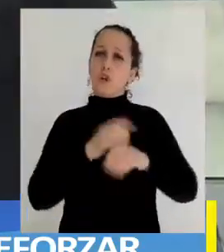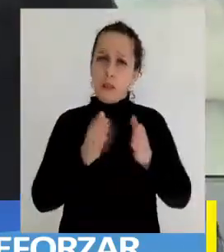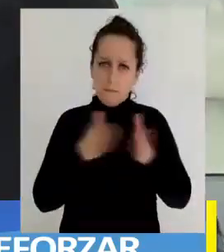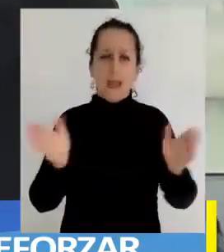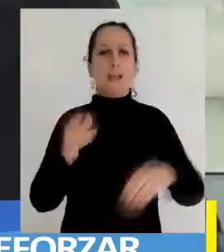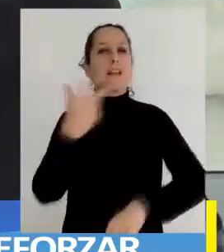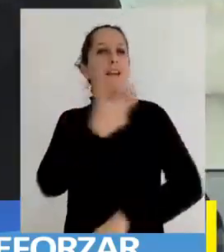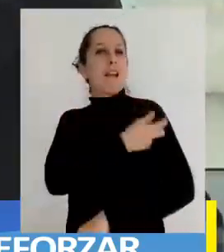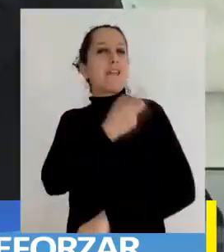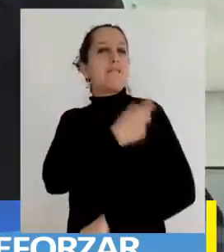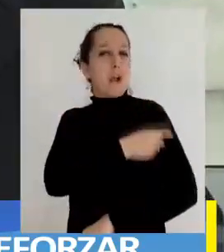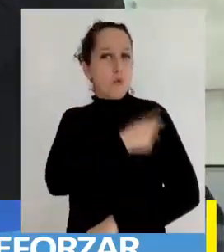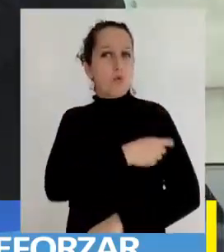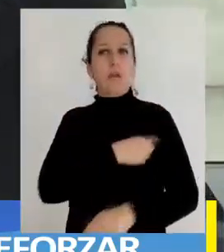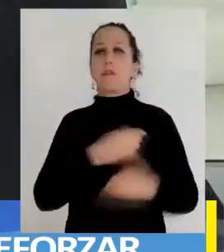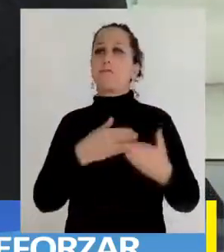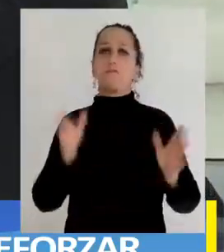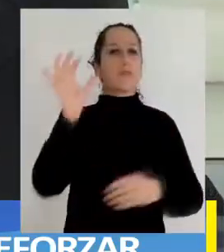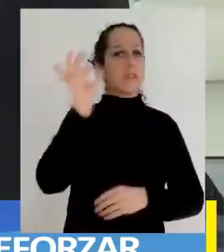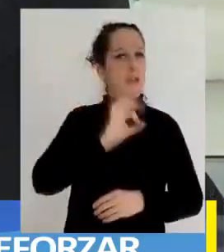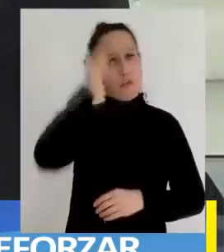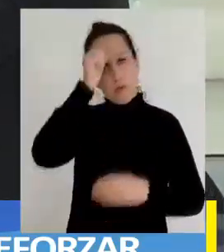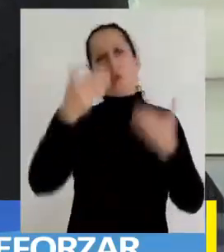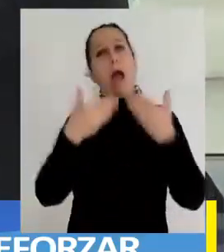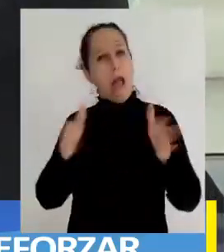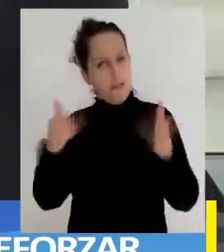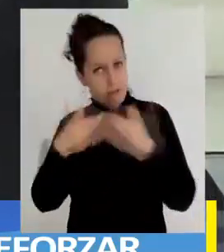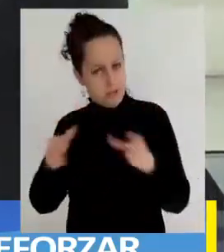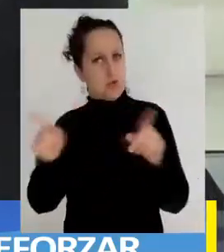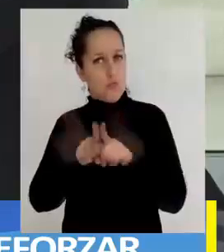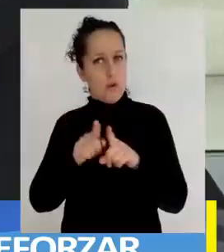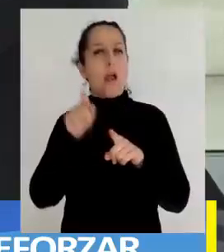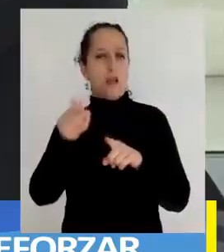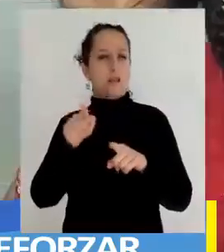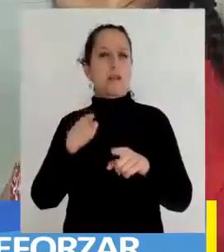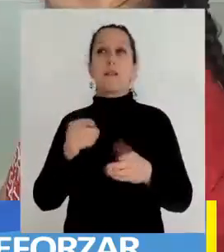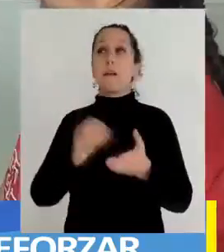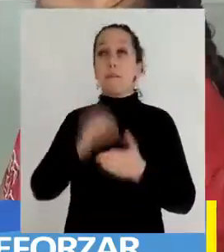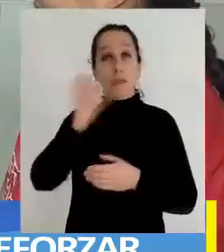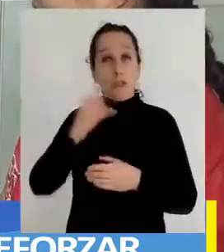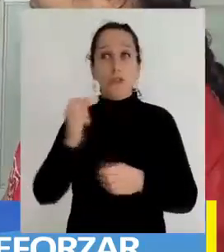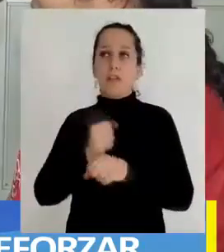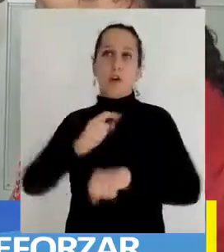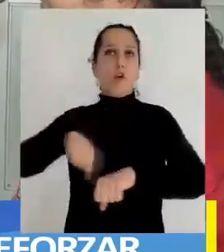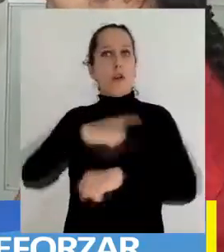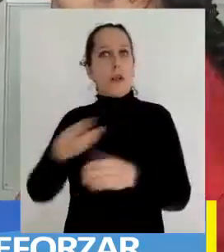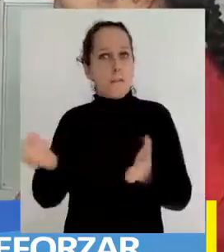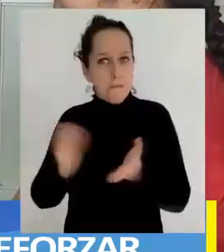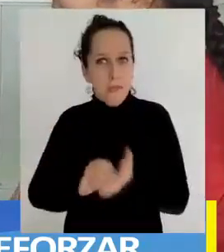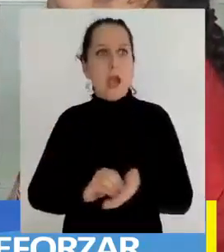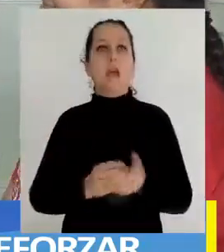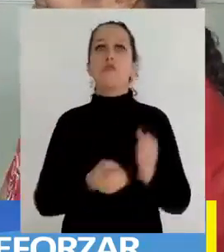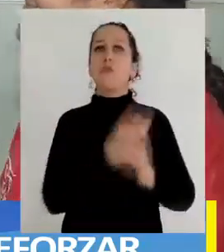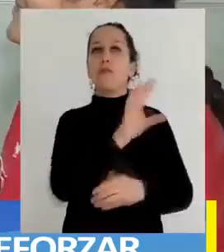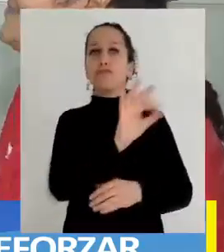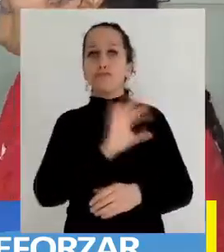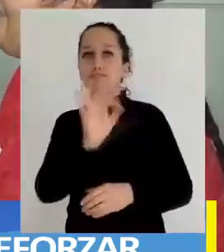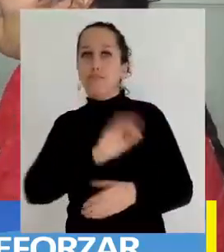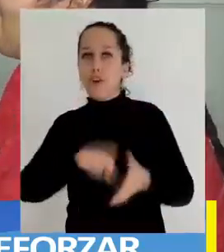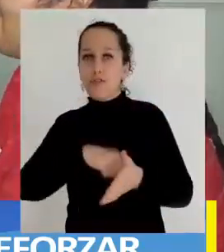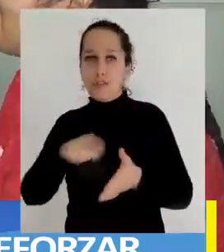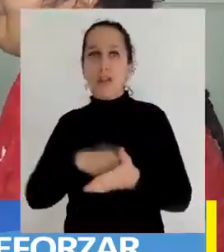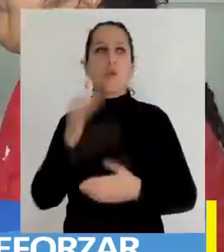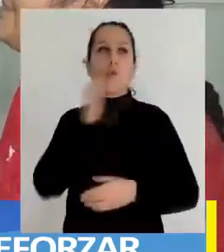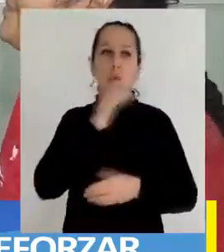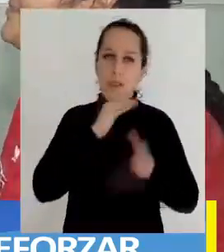horaria de los vacunatorios con apertura durante sábado y domingo, continuidad del equipo humano para refuerzo, contratación de personal